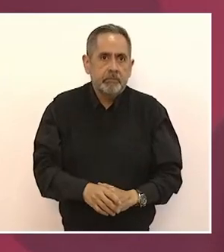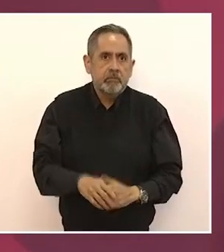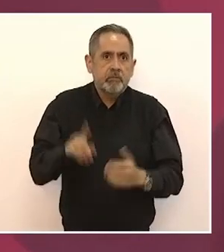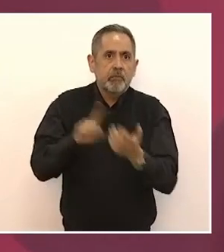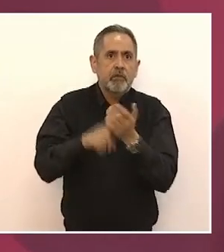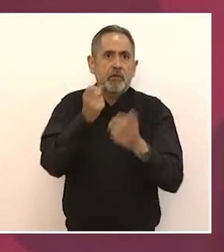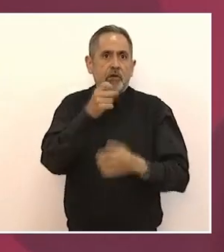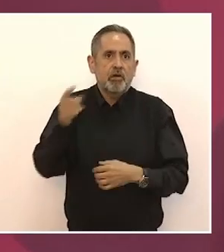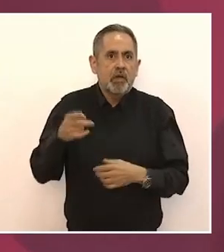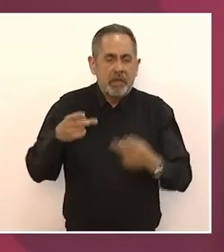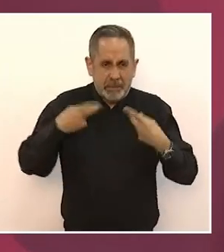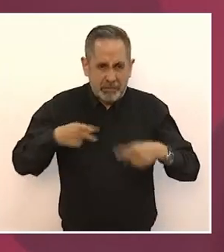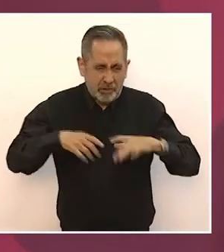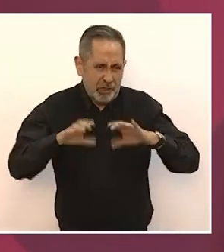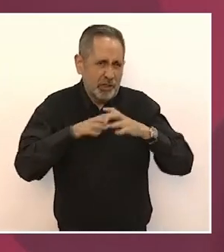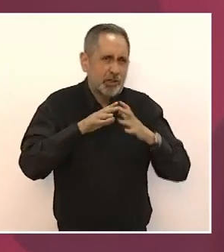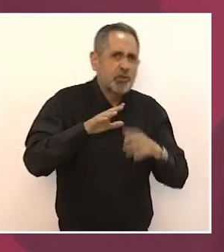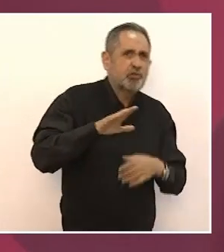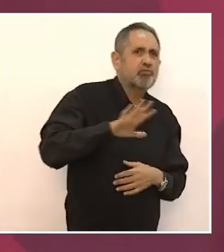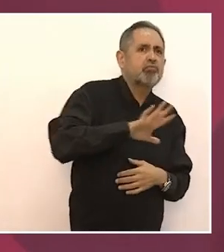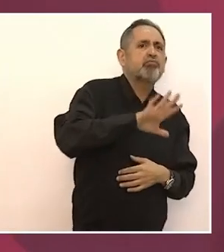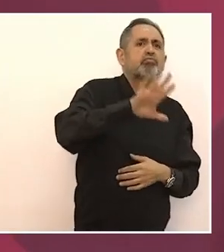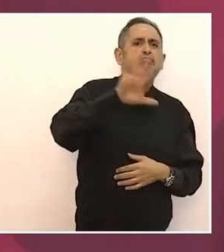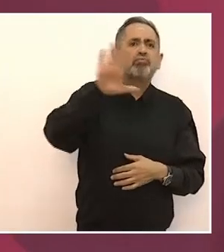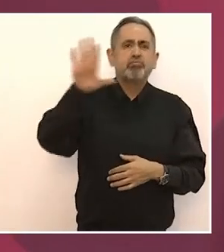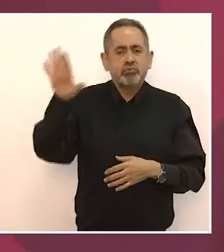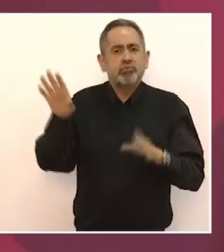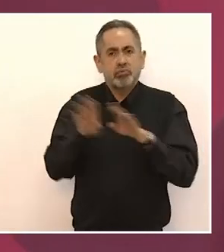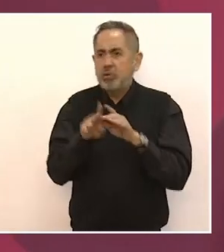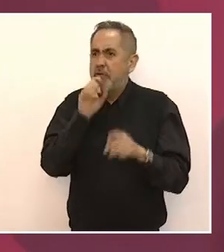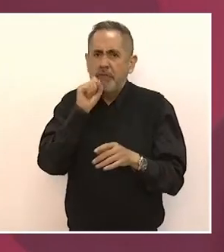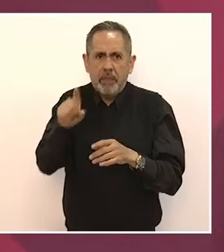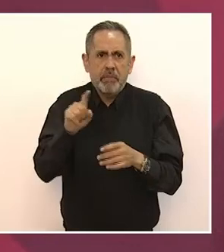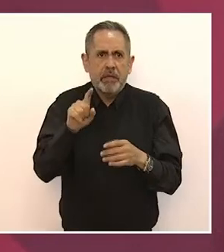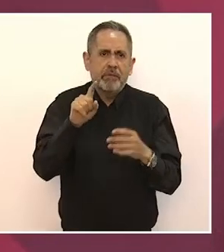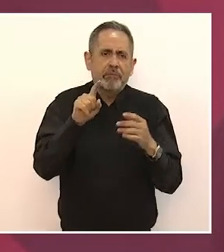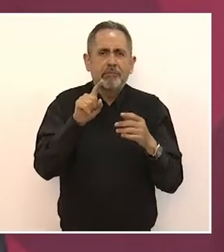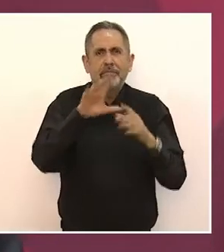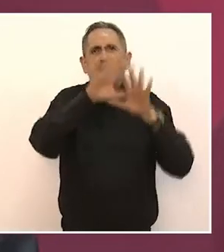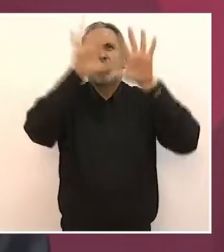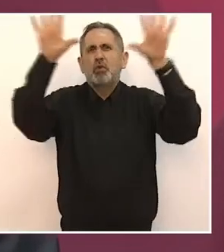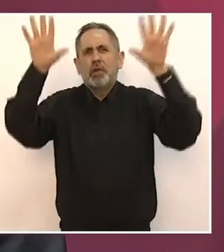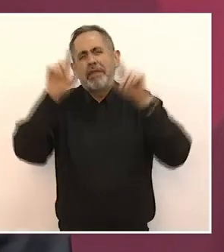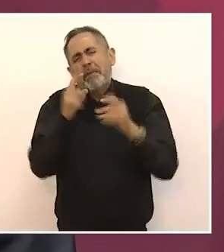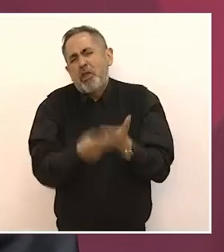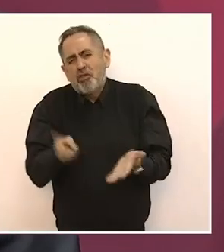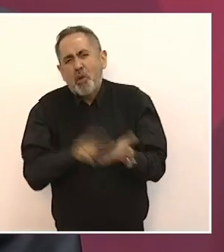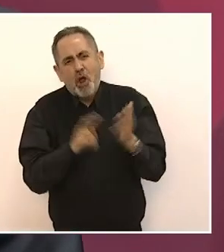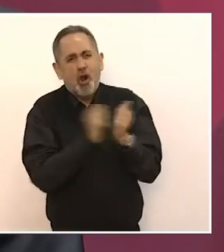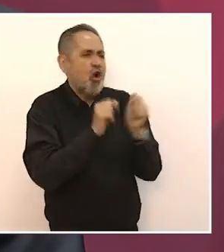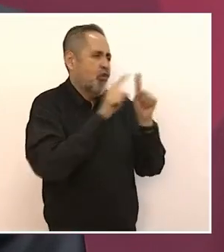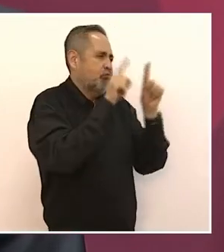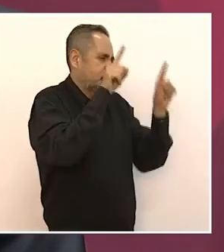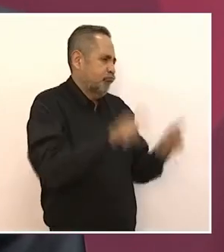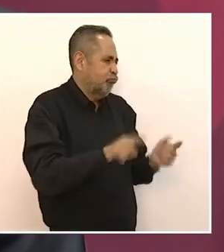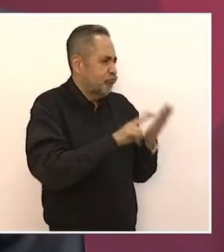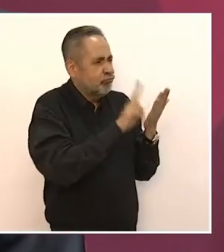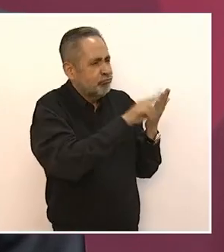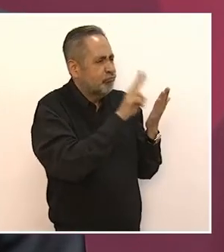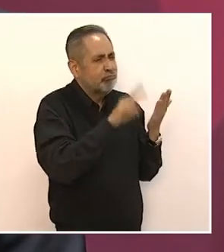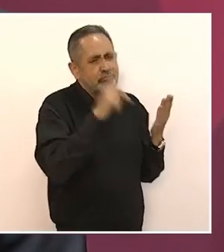pintores, los muralistas también hicieron pintura de caballete, porque